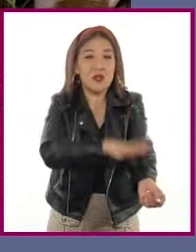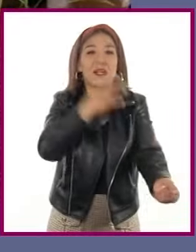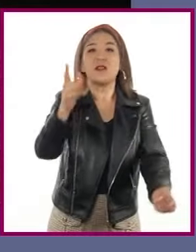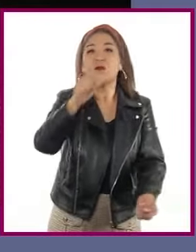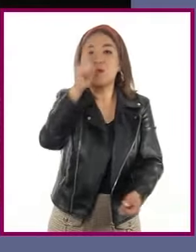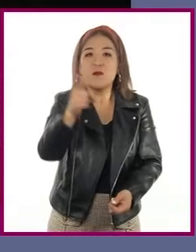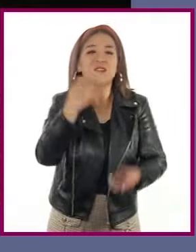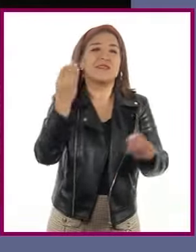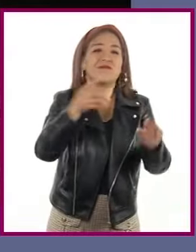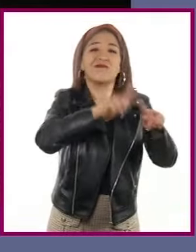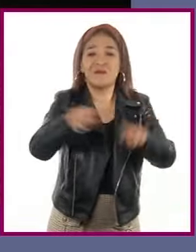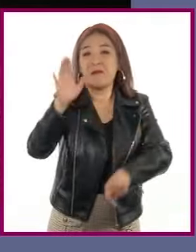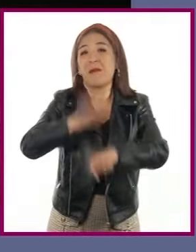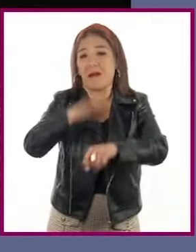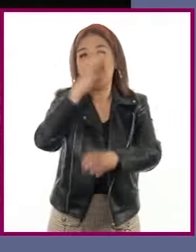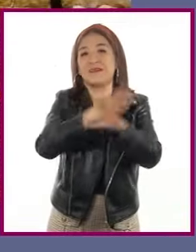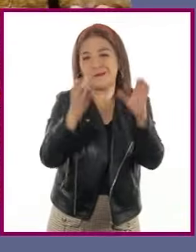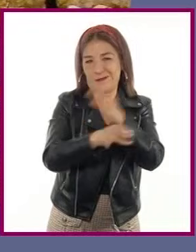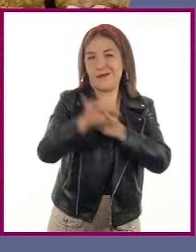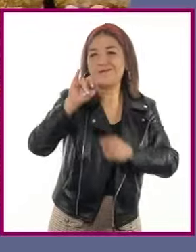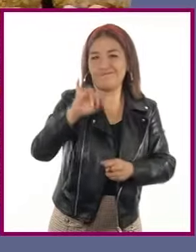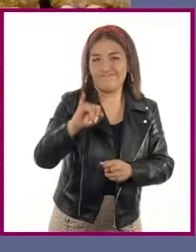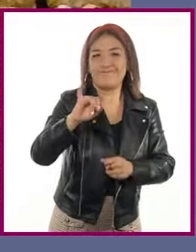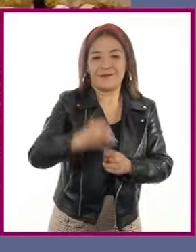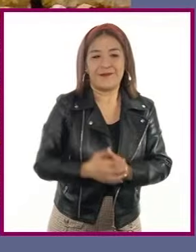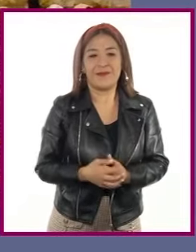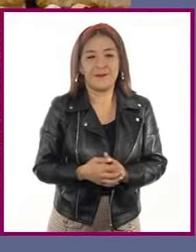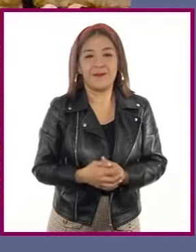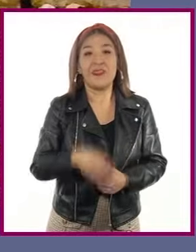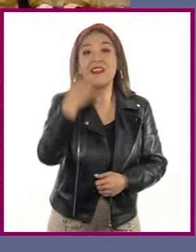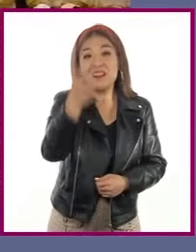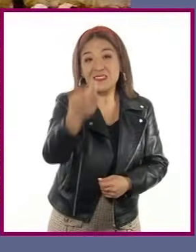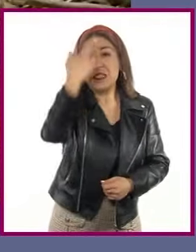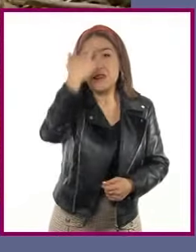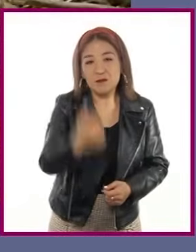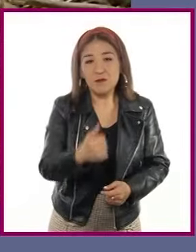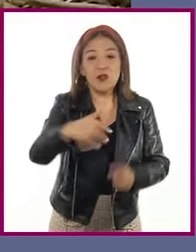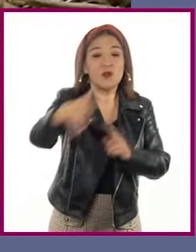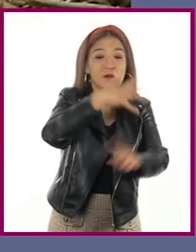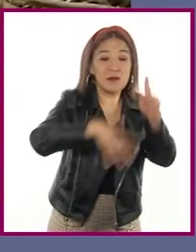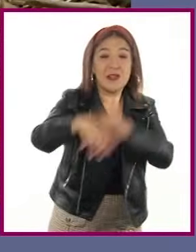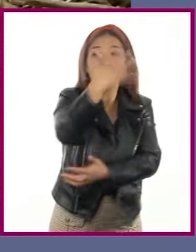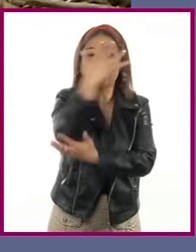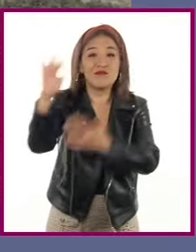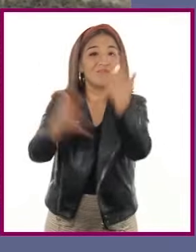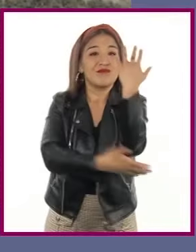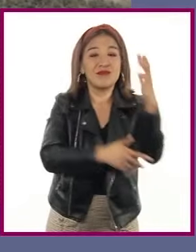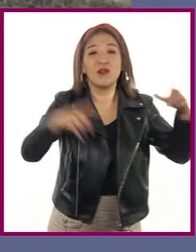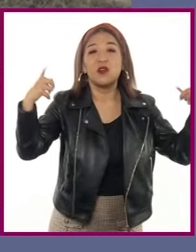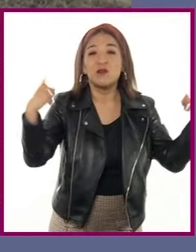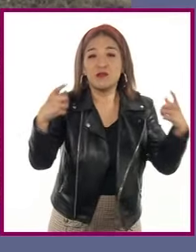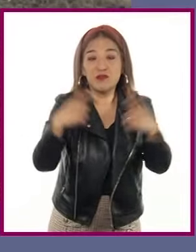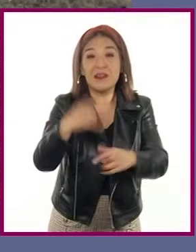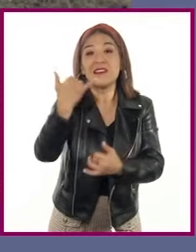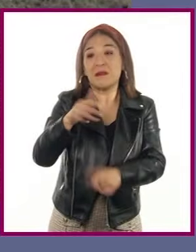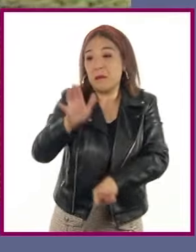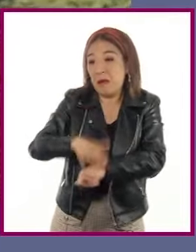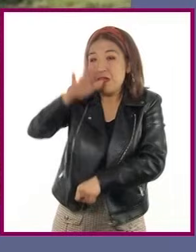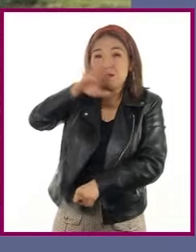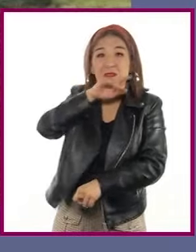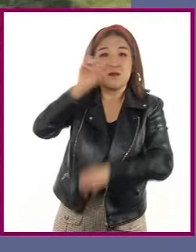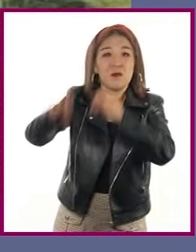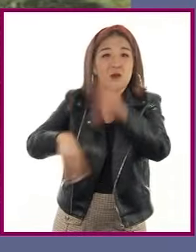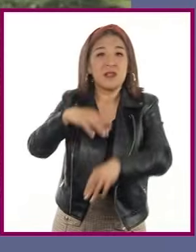cosas. Así es. Lo que contribuye al deterioro del medio ambiente y a la sobreexplotación de recursos naturales.